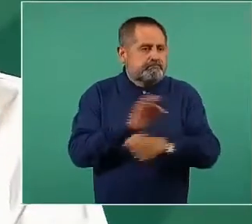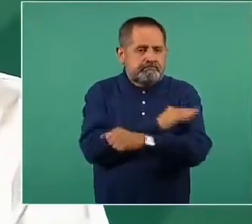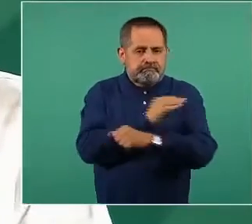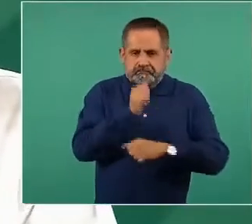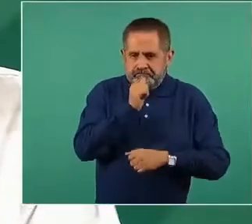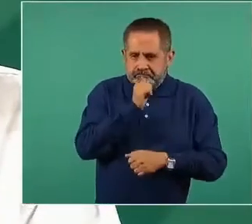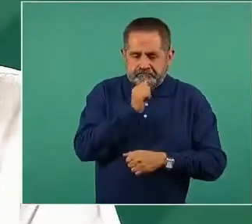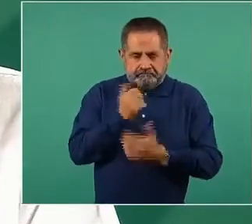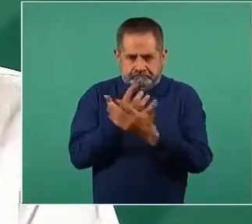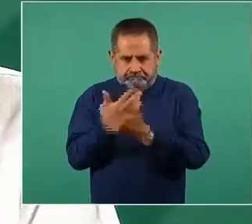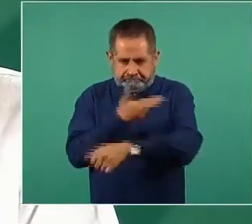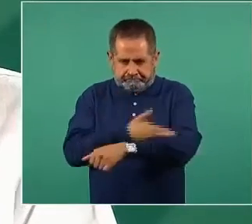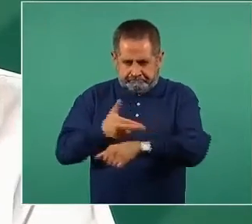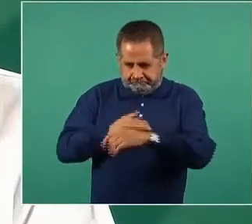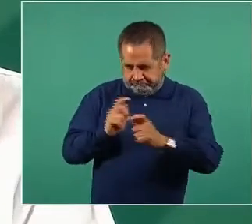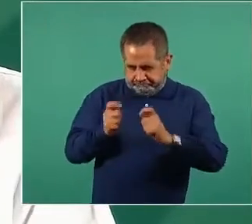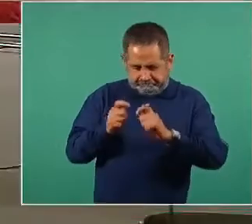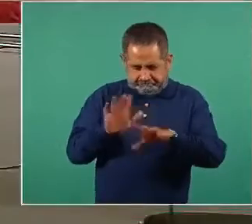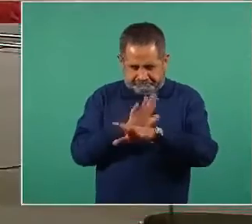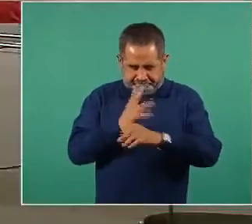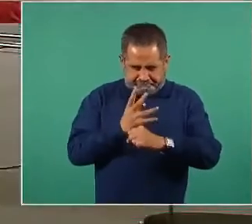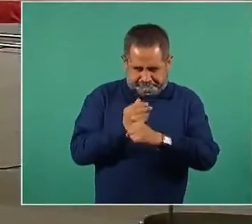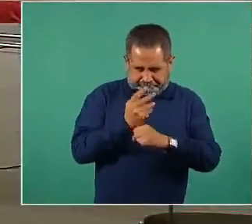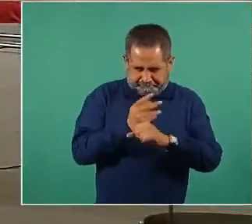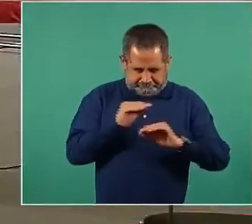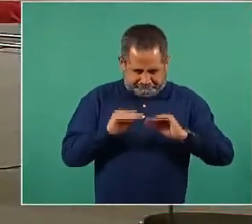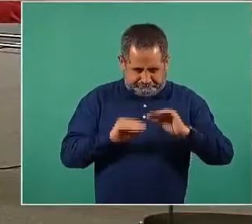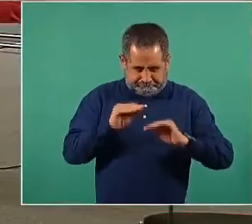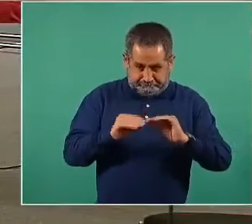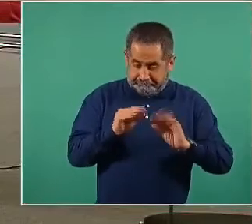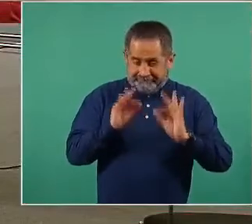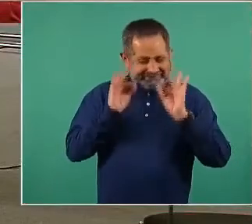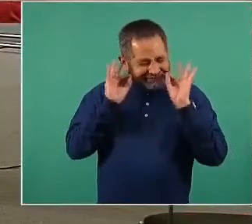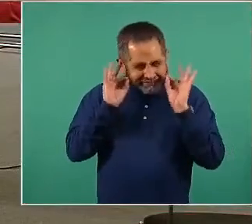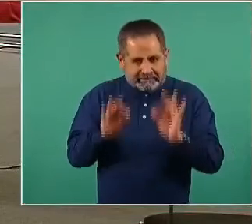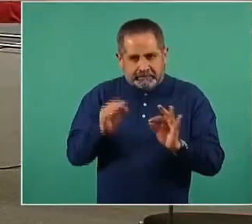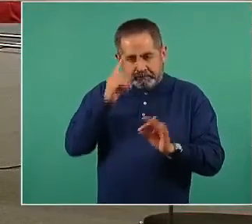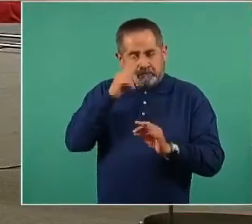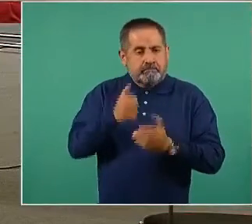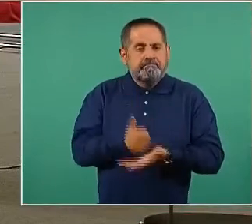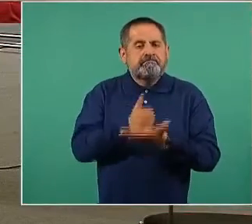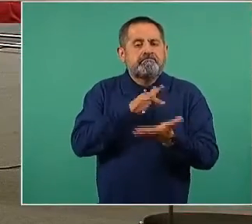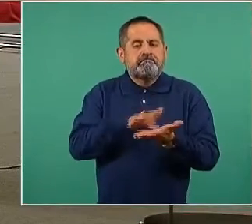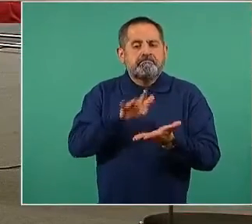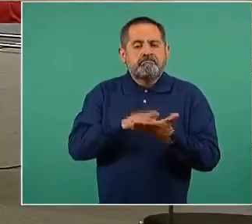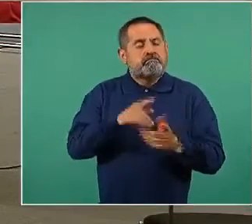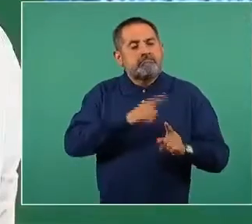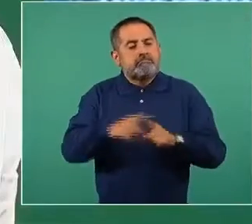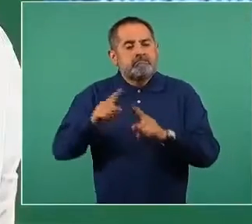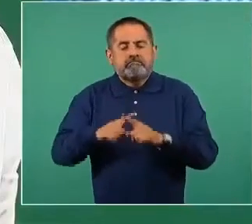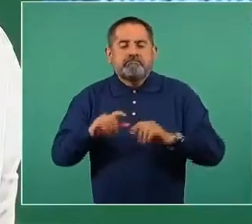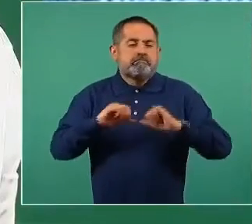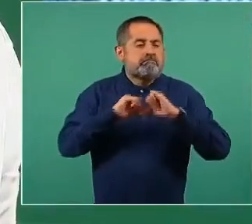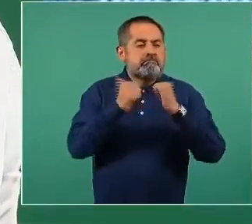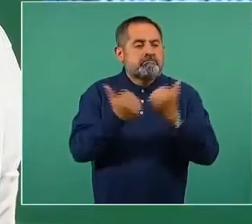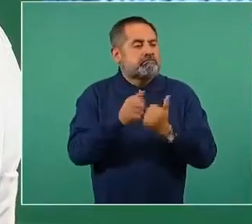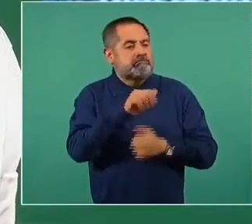faltan unos detalles todavía que estamos afinando precisamente con el apoyo de estas organizaciones